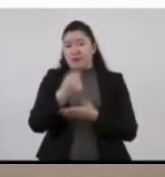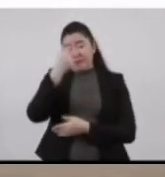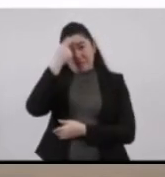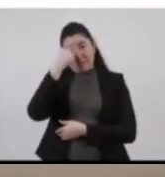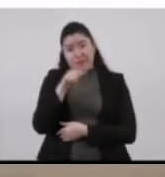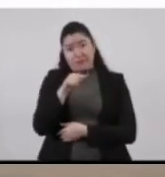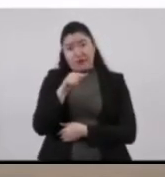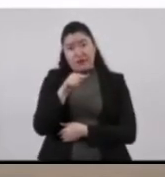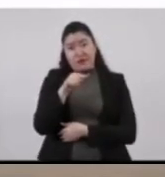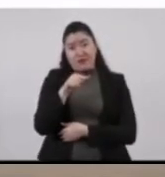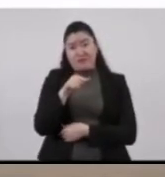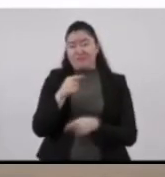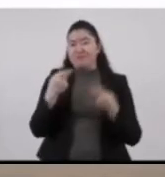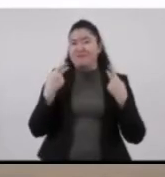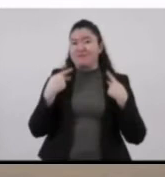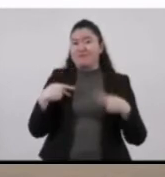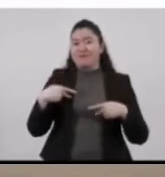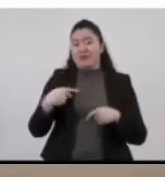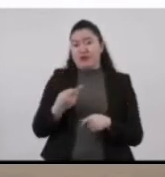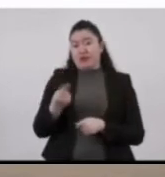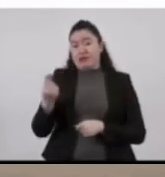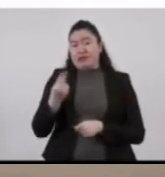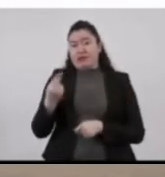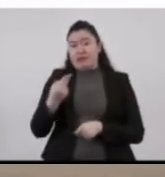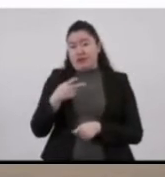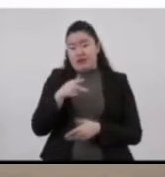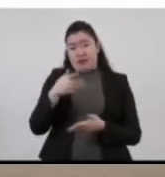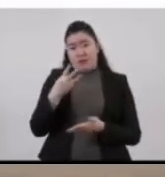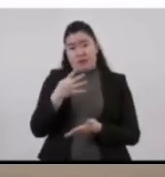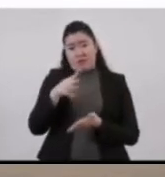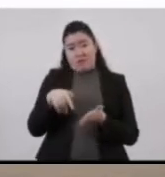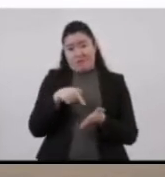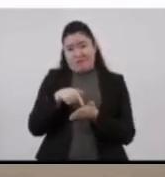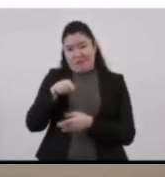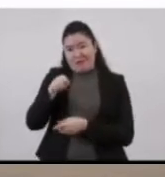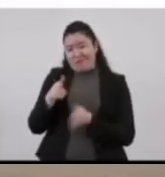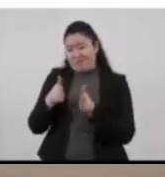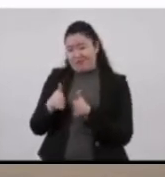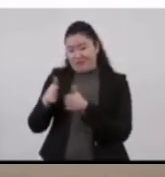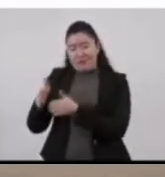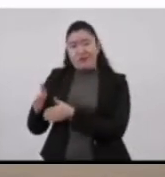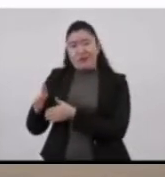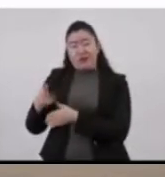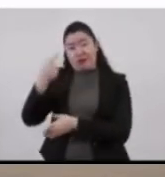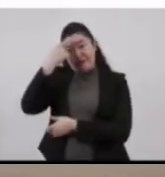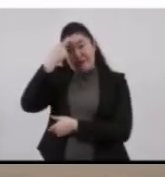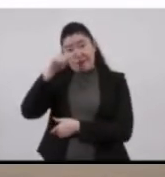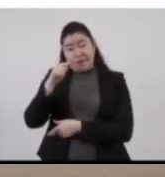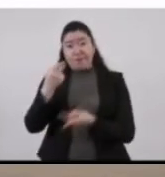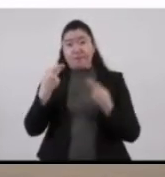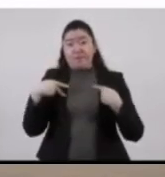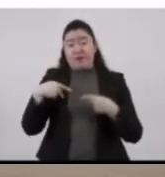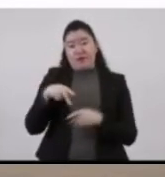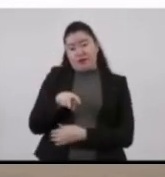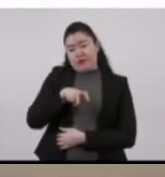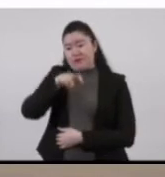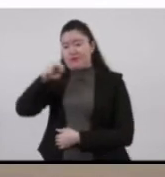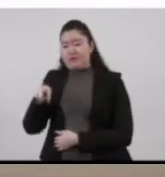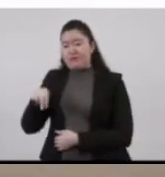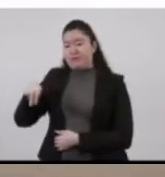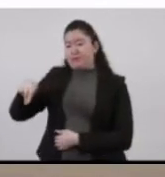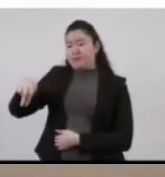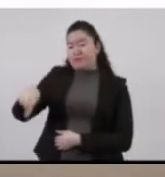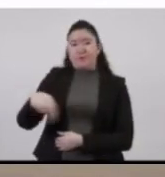la demanda que se generó en estas cuatro estaciones para que los usuarios puedan viajar con mayor